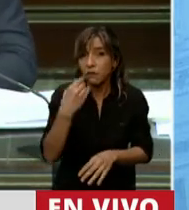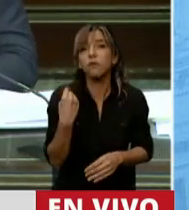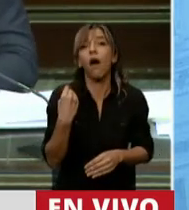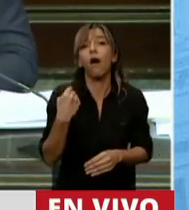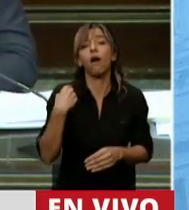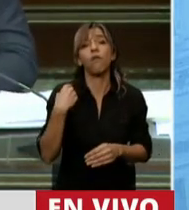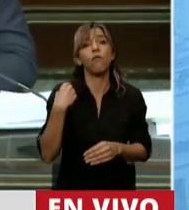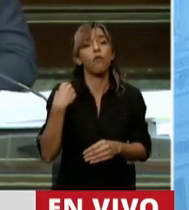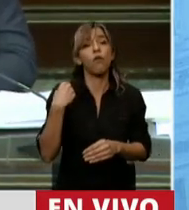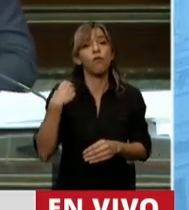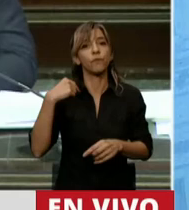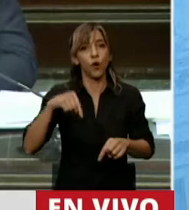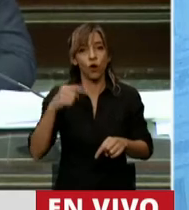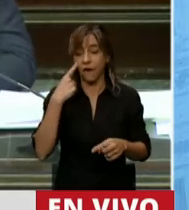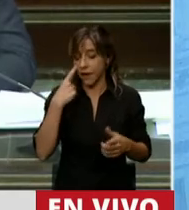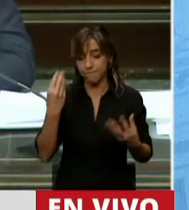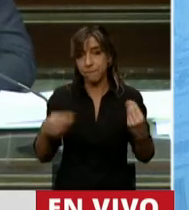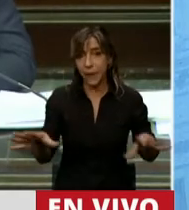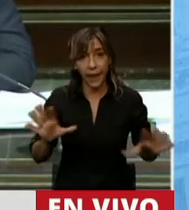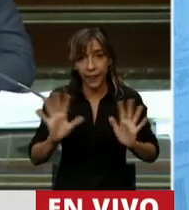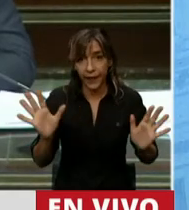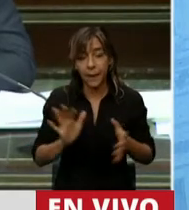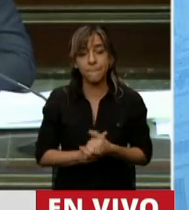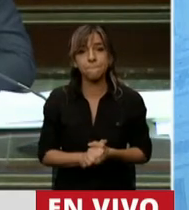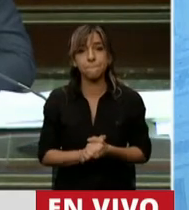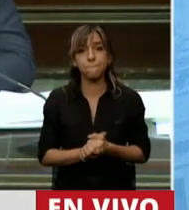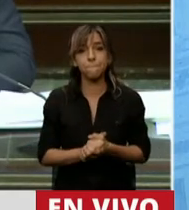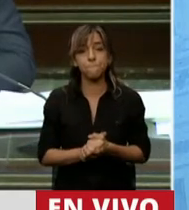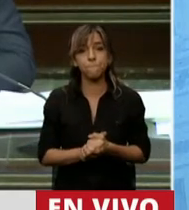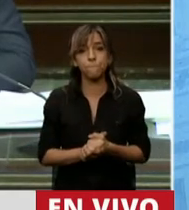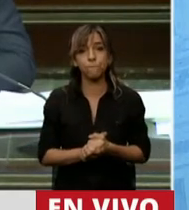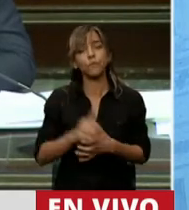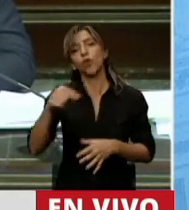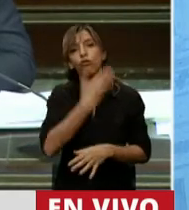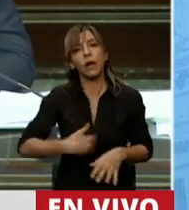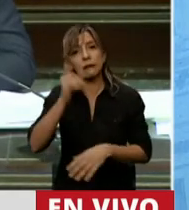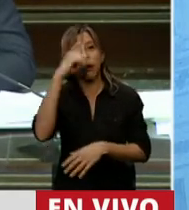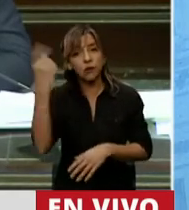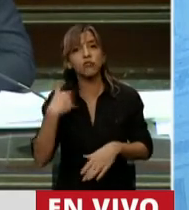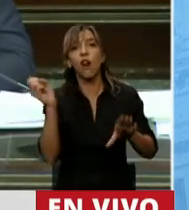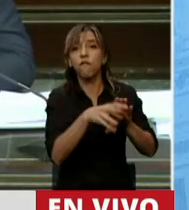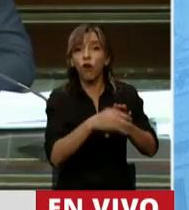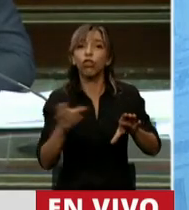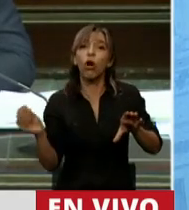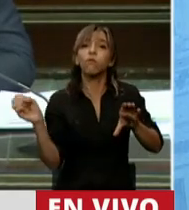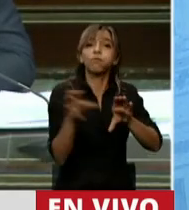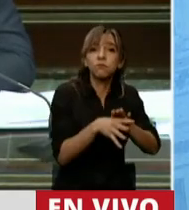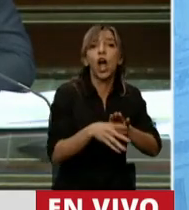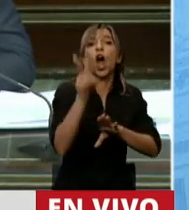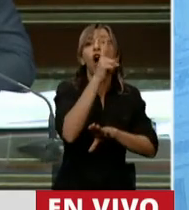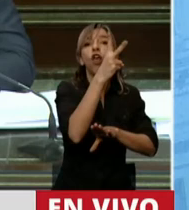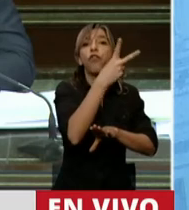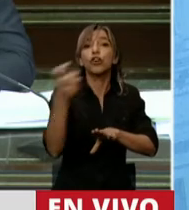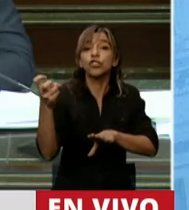aportando a ese... y me lo perdí... está aportando a ese fondo fiduciario la suma de 200 millones de pesos,